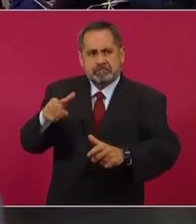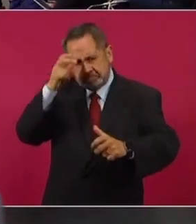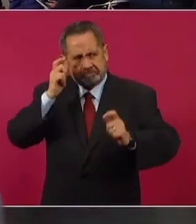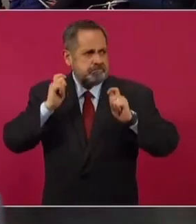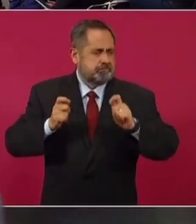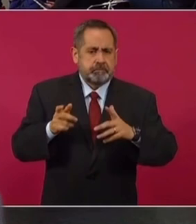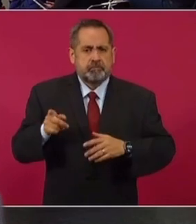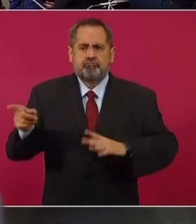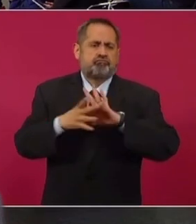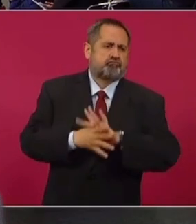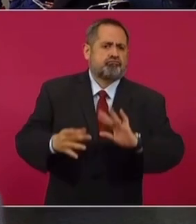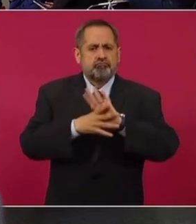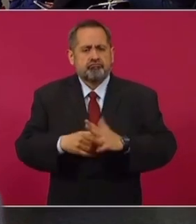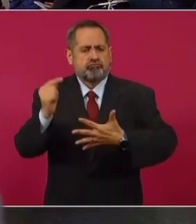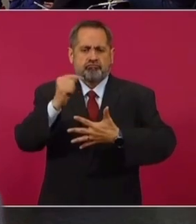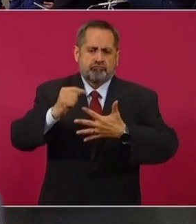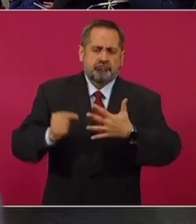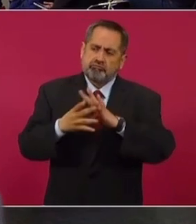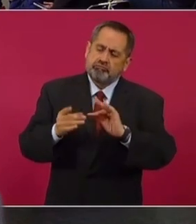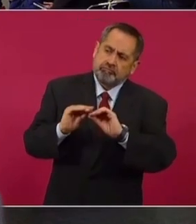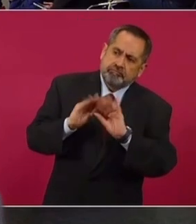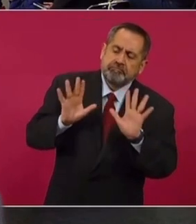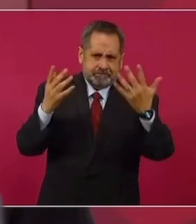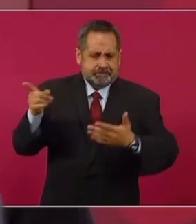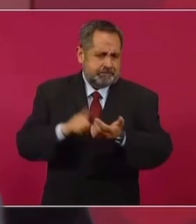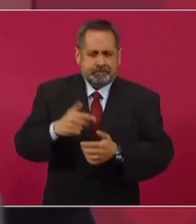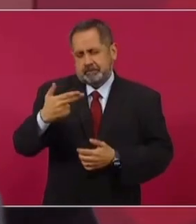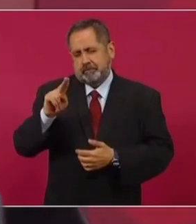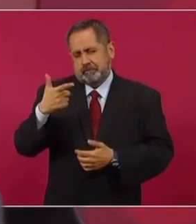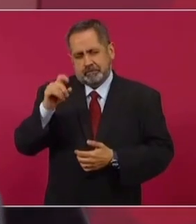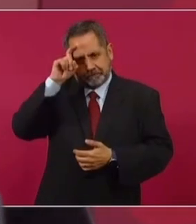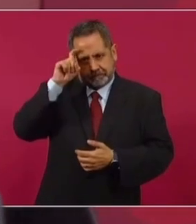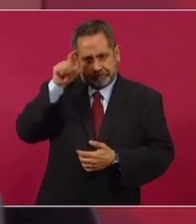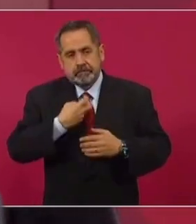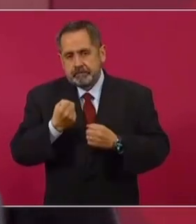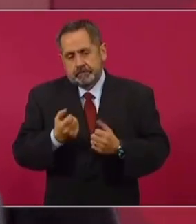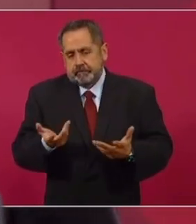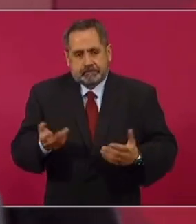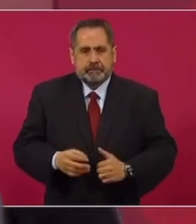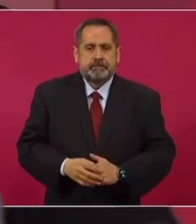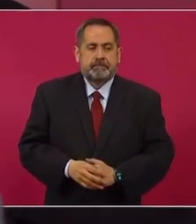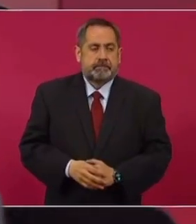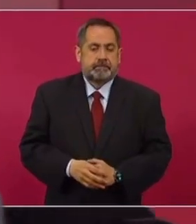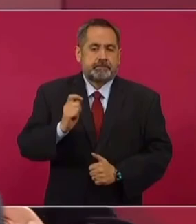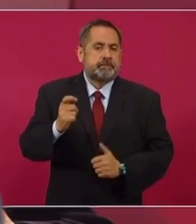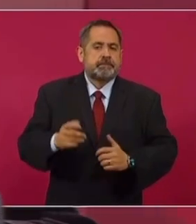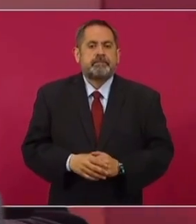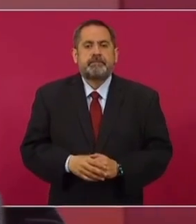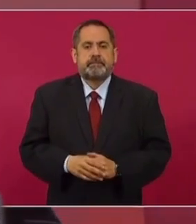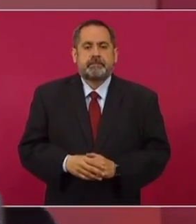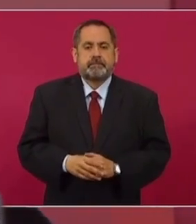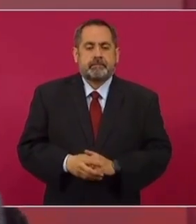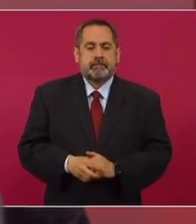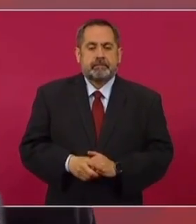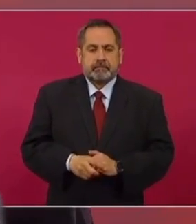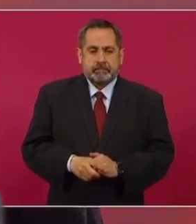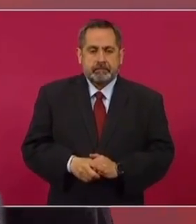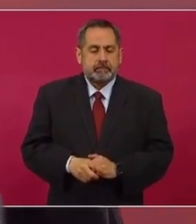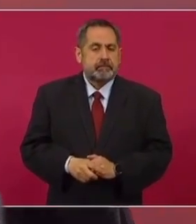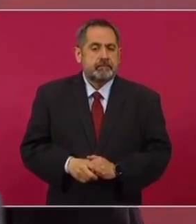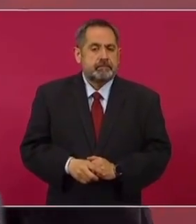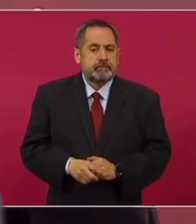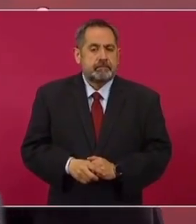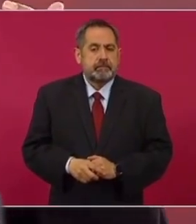y expositiva de Hugo. No se acaban. Porque puede haber